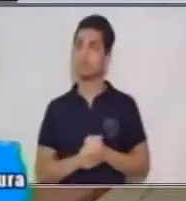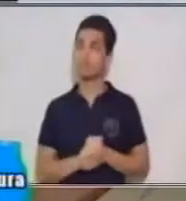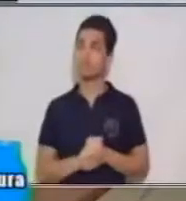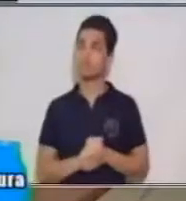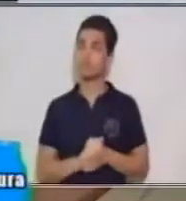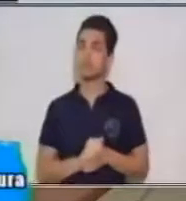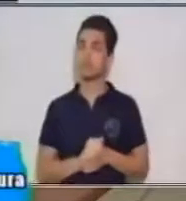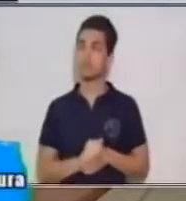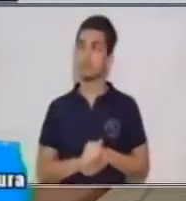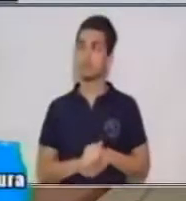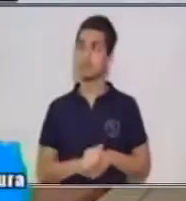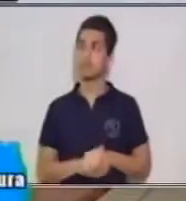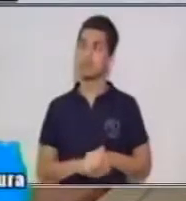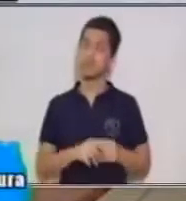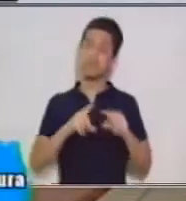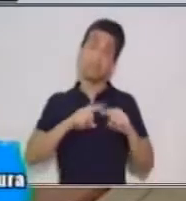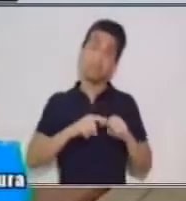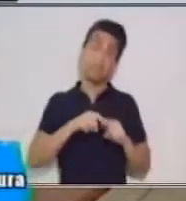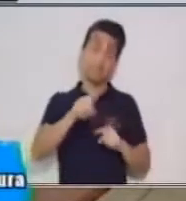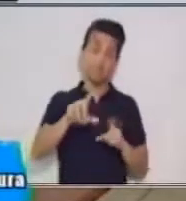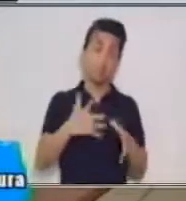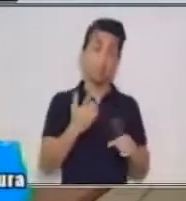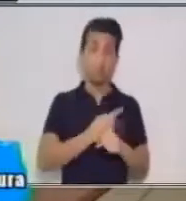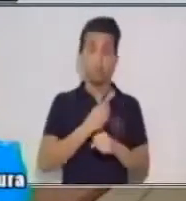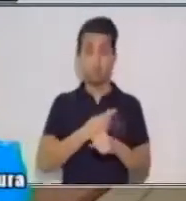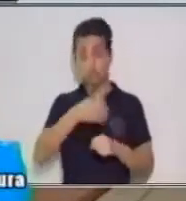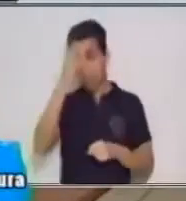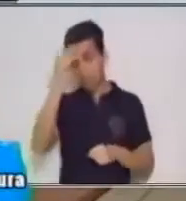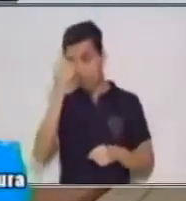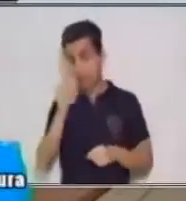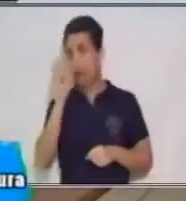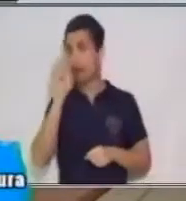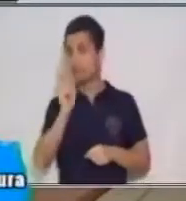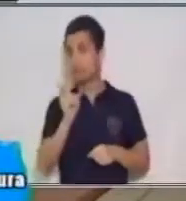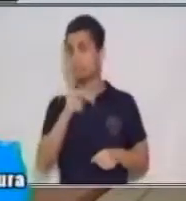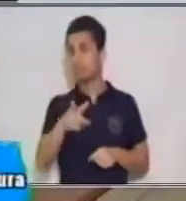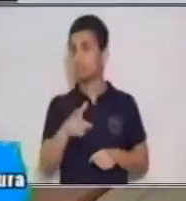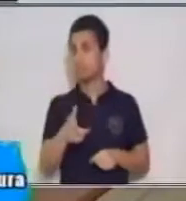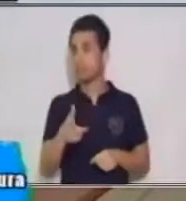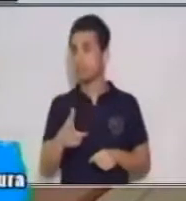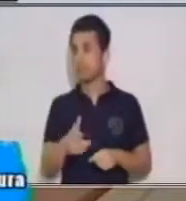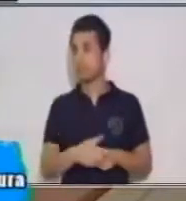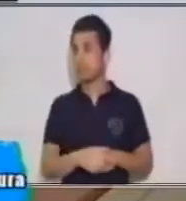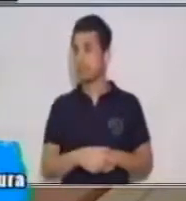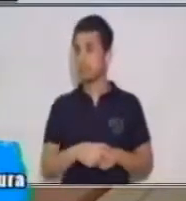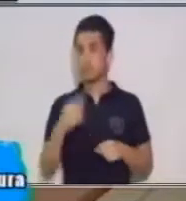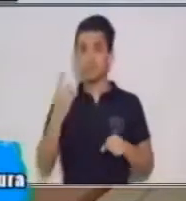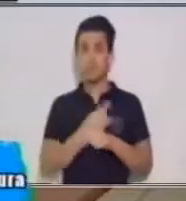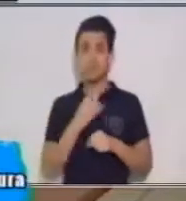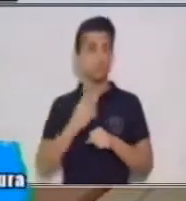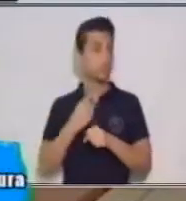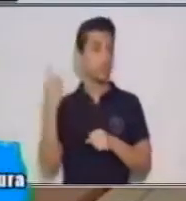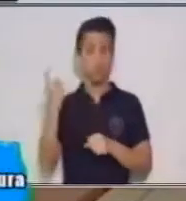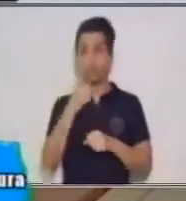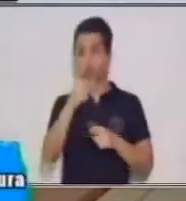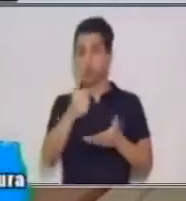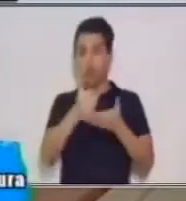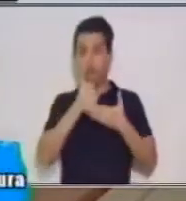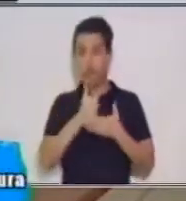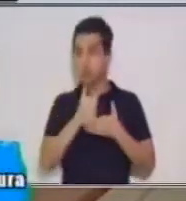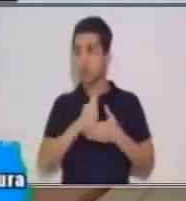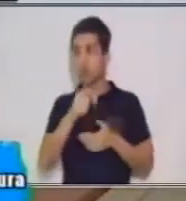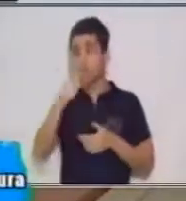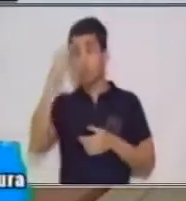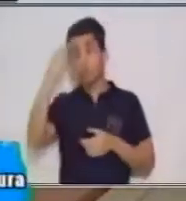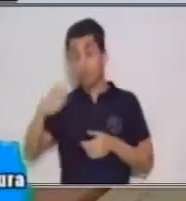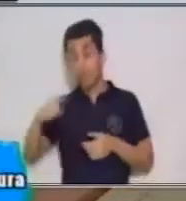Depende de cómo usas el aprendizaje, así que vive, usa todo a tu favor. Vive al